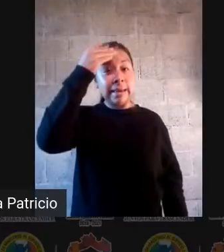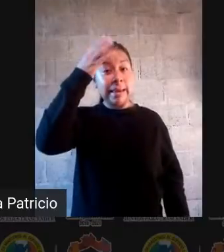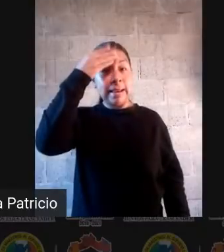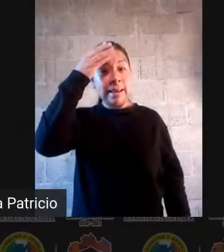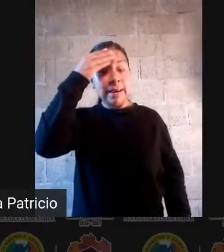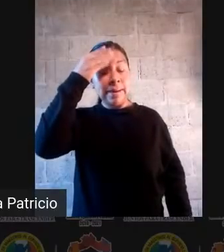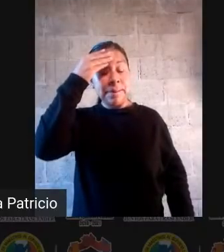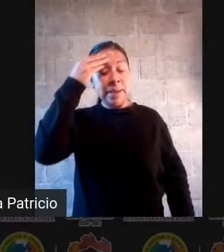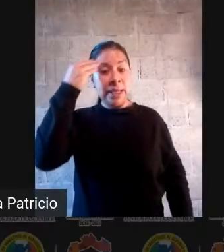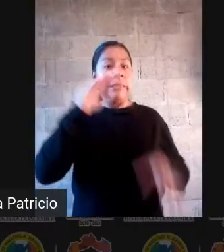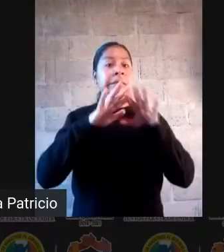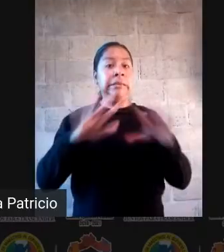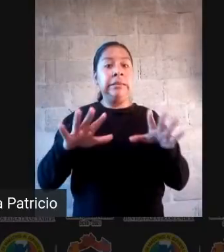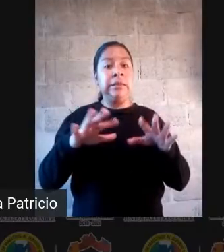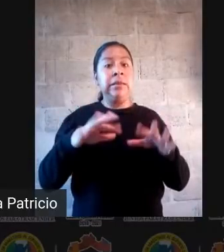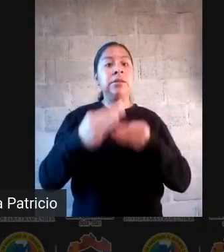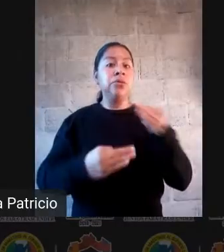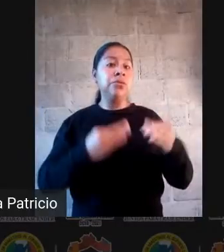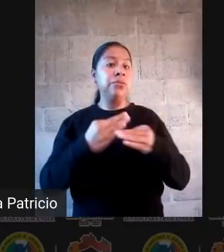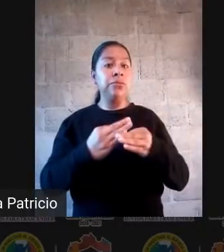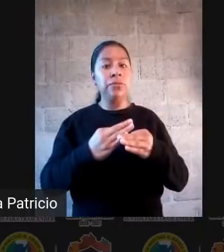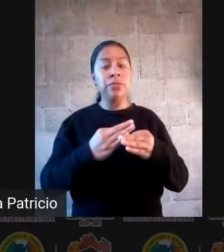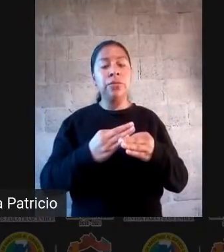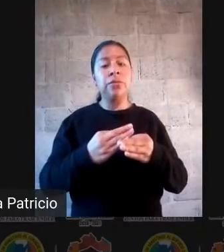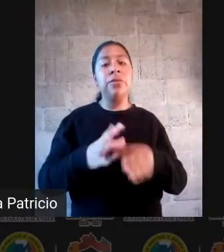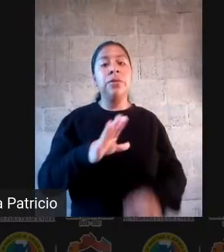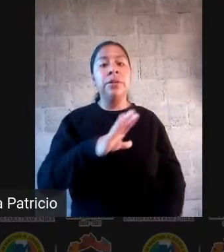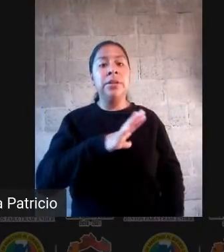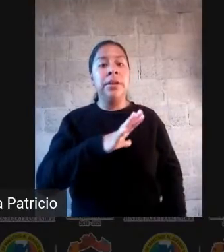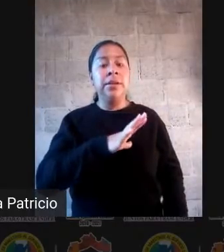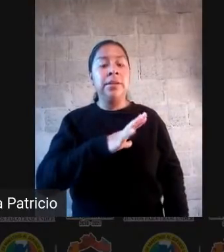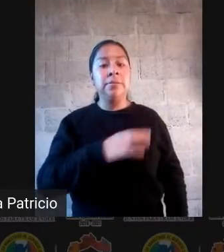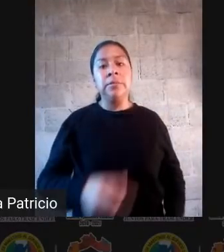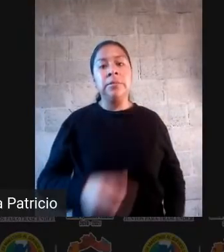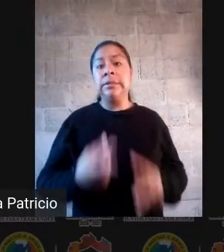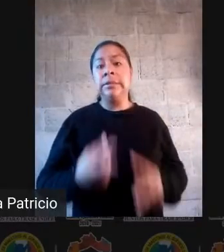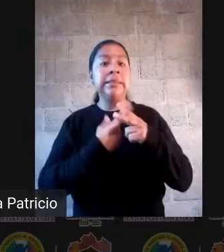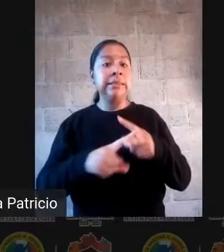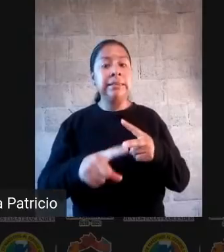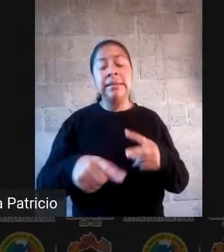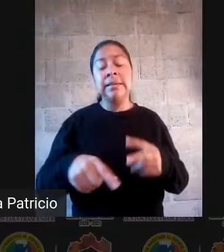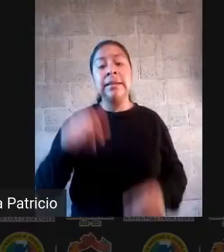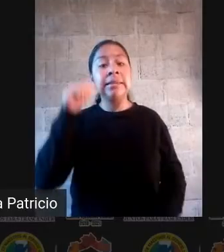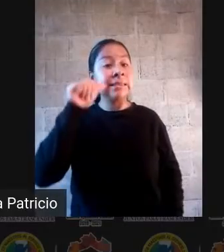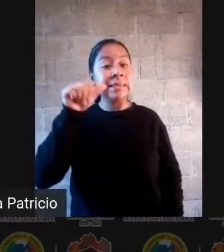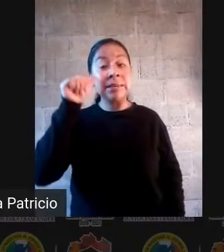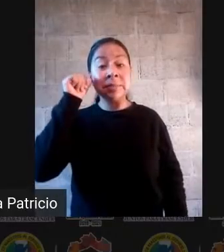la estructura didáctica de una clase que no podemos, pues dejar de